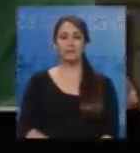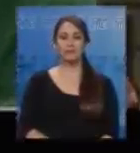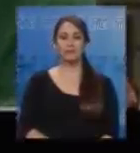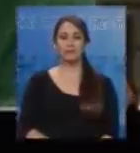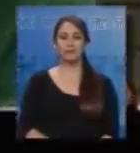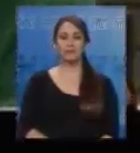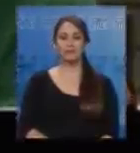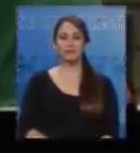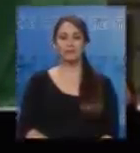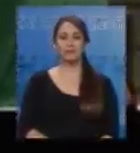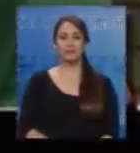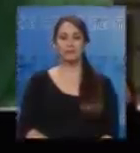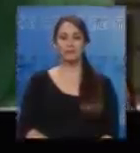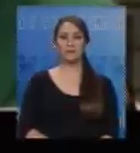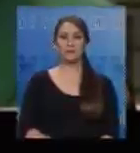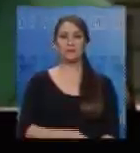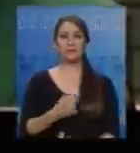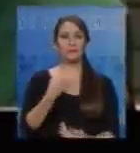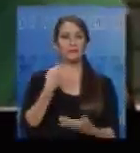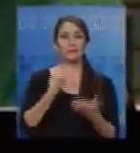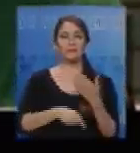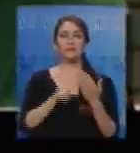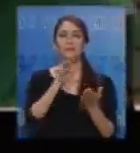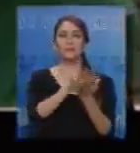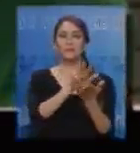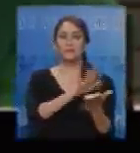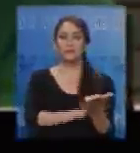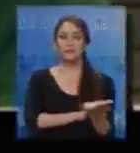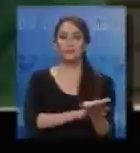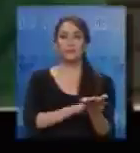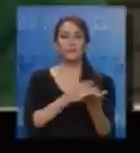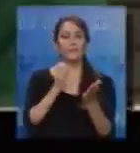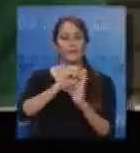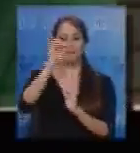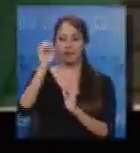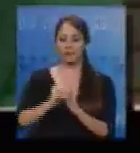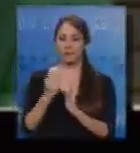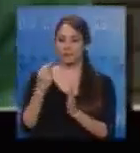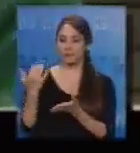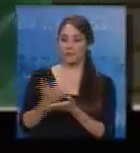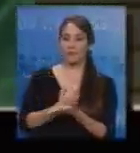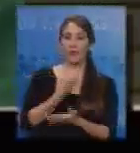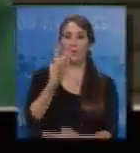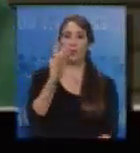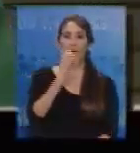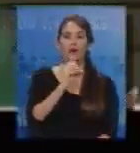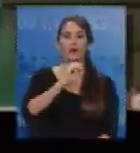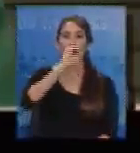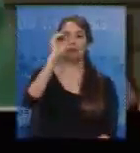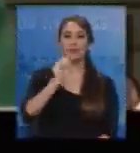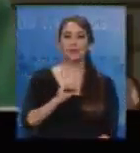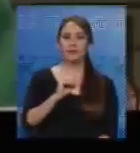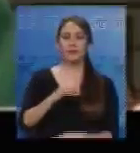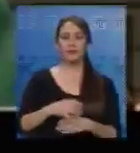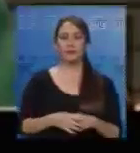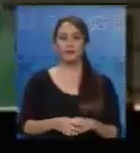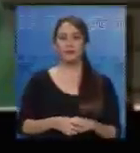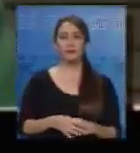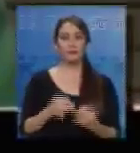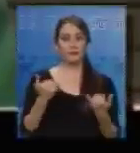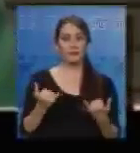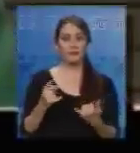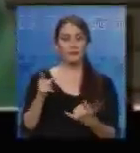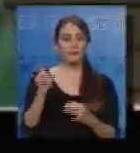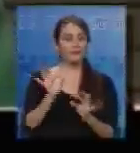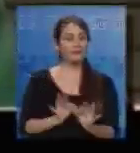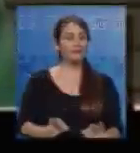Ha permitido ejecutar un banco de proyectos con tasas de retorno cercanos al 40%. Ahora, esto